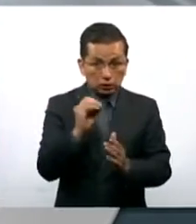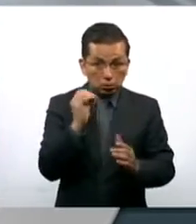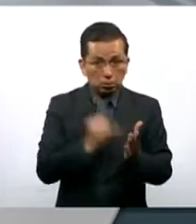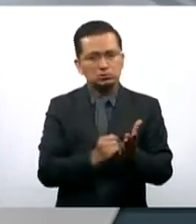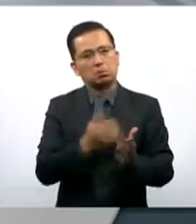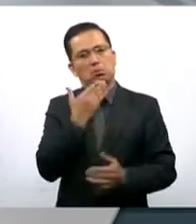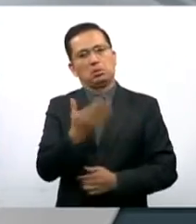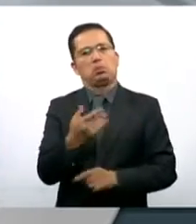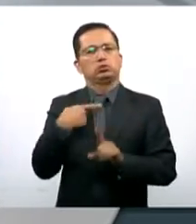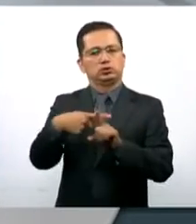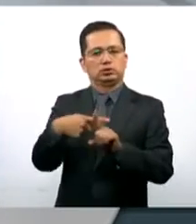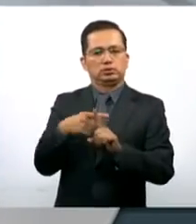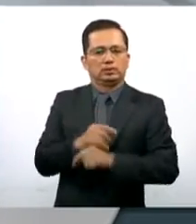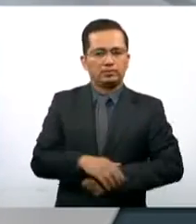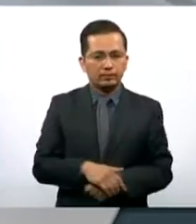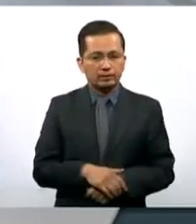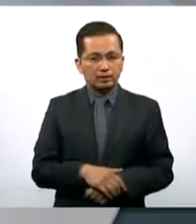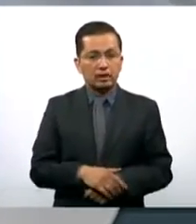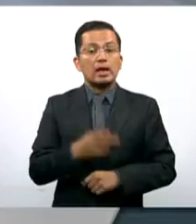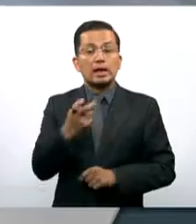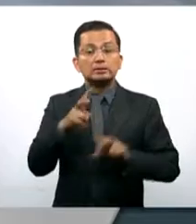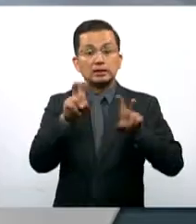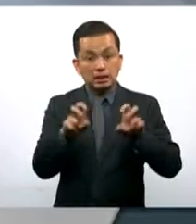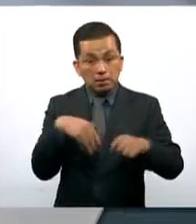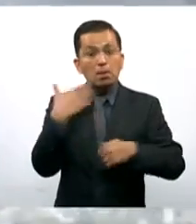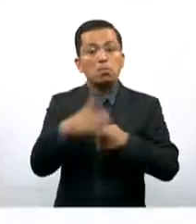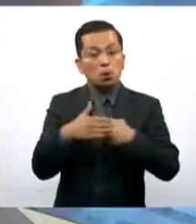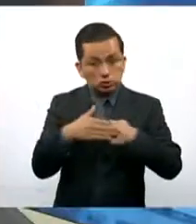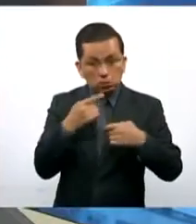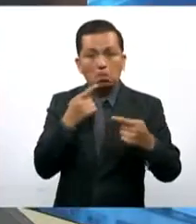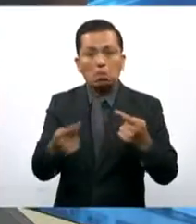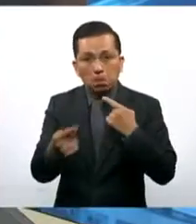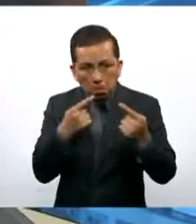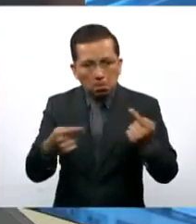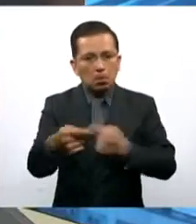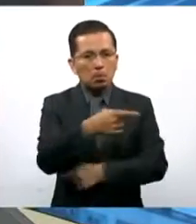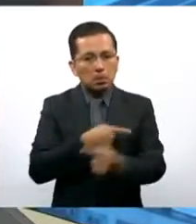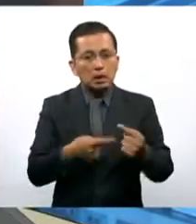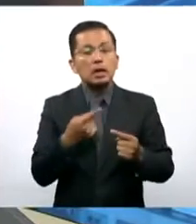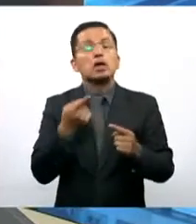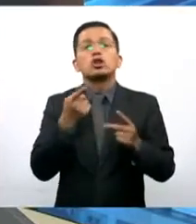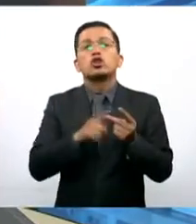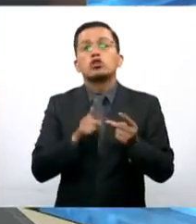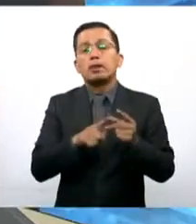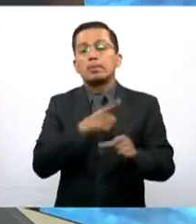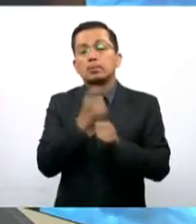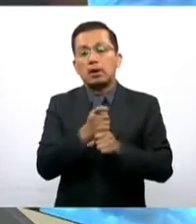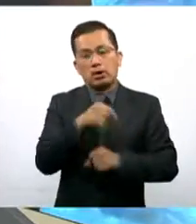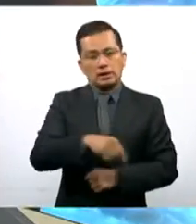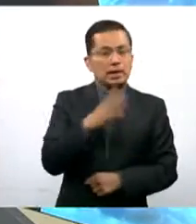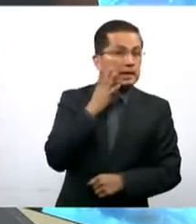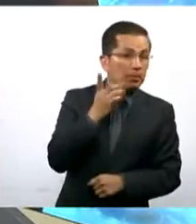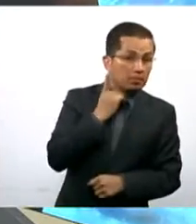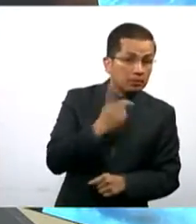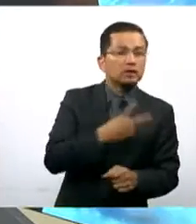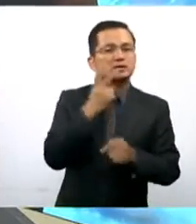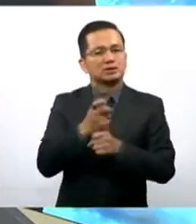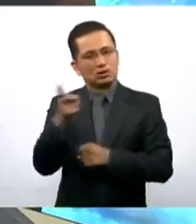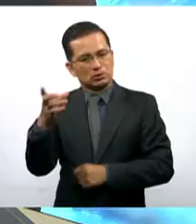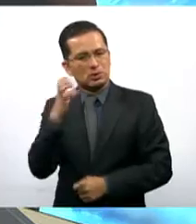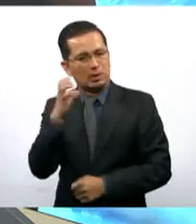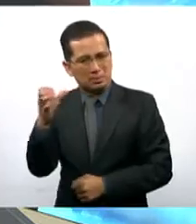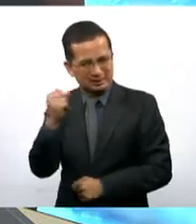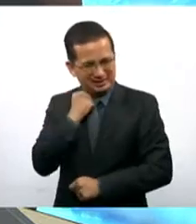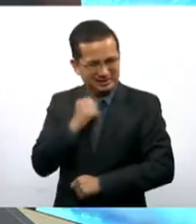La discusión la veremos en próximos días, primero en la Cámara de Diputados, después en el Senado de la República. Aquí en Noticias del Congreso